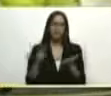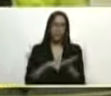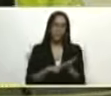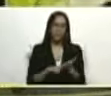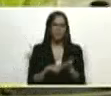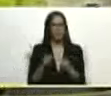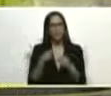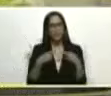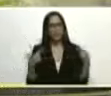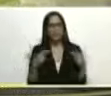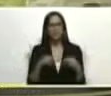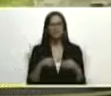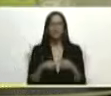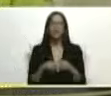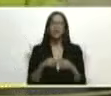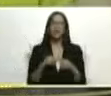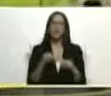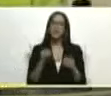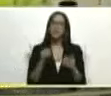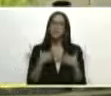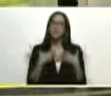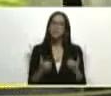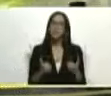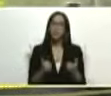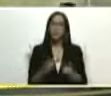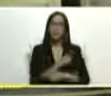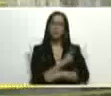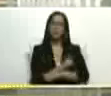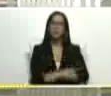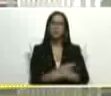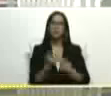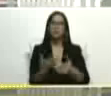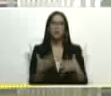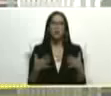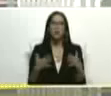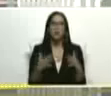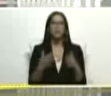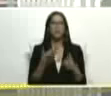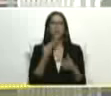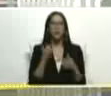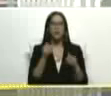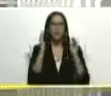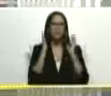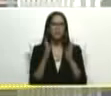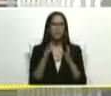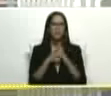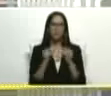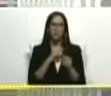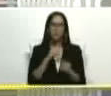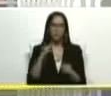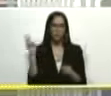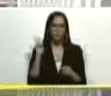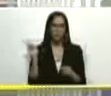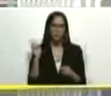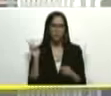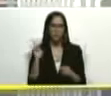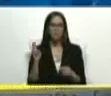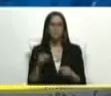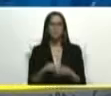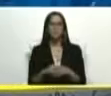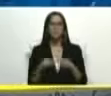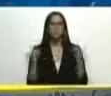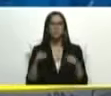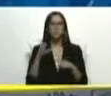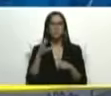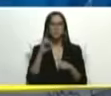ambulatoria repotenciándose y logrando logrando definitivamente mejorar la atención para todos nuestros venezolanos en este